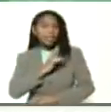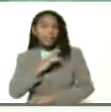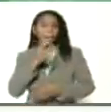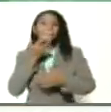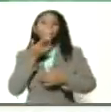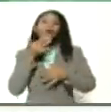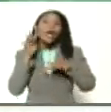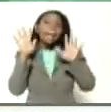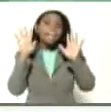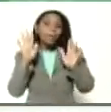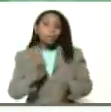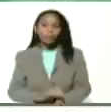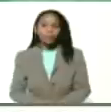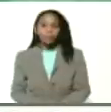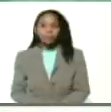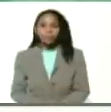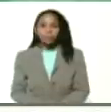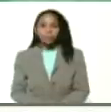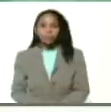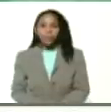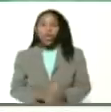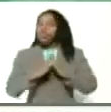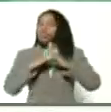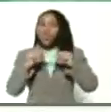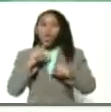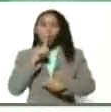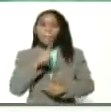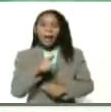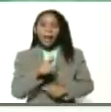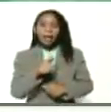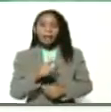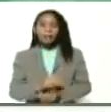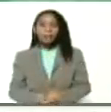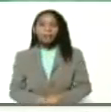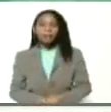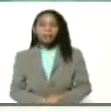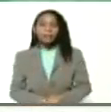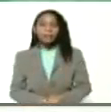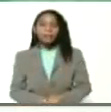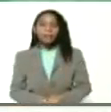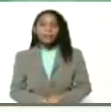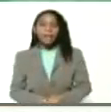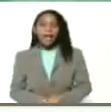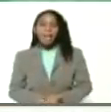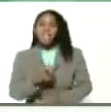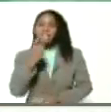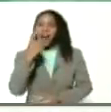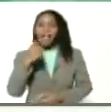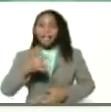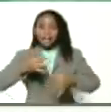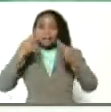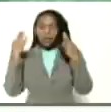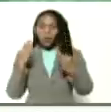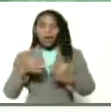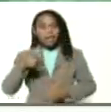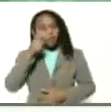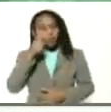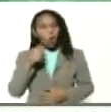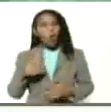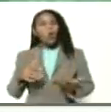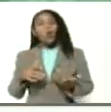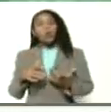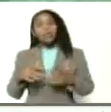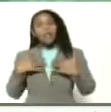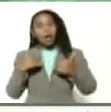ejemplo. Todos los males de la falta de seguridad social, de salud, de educación